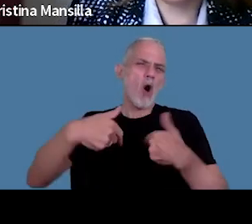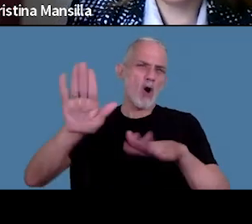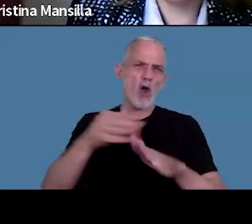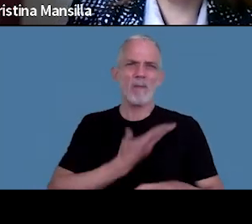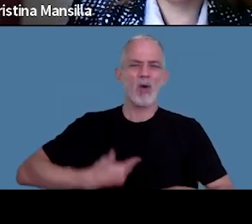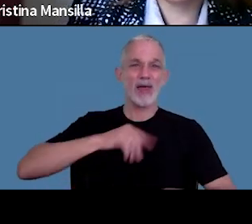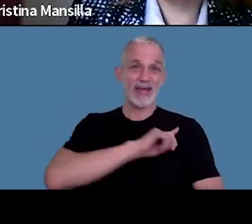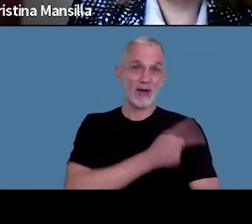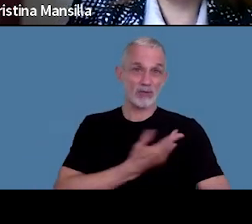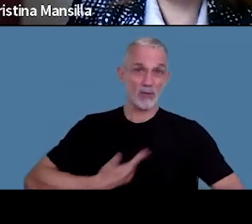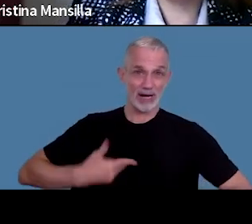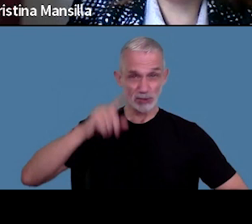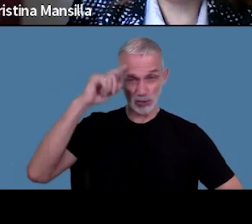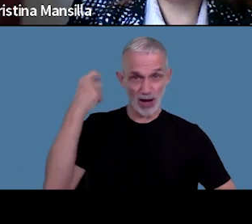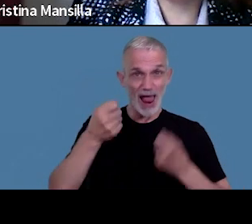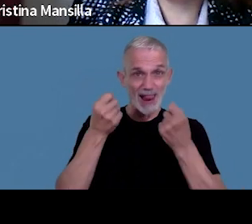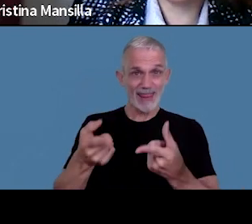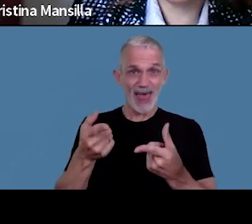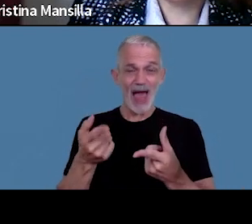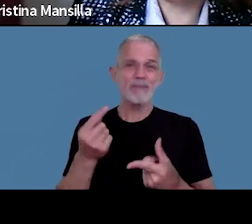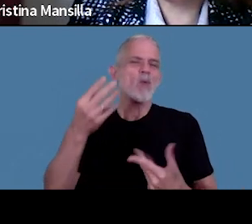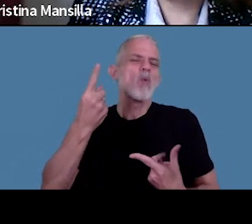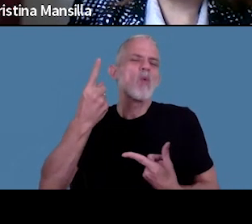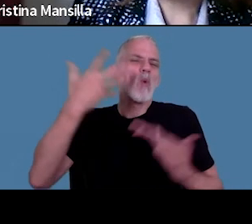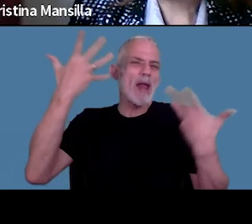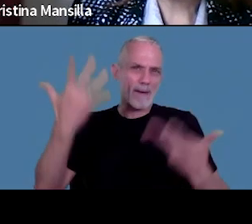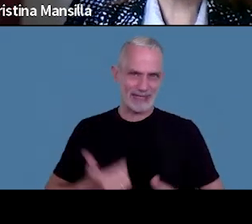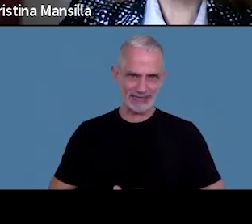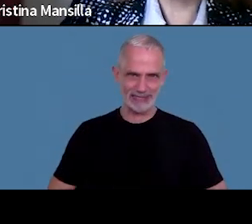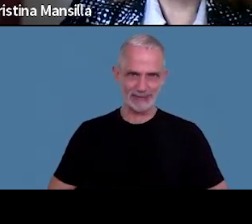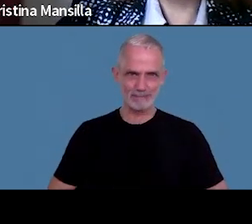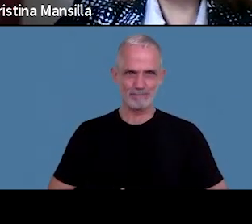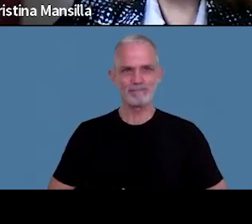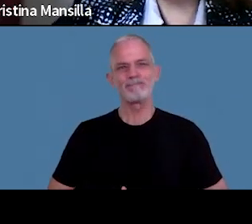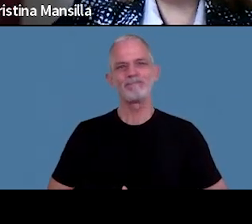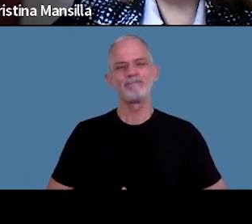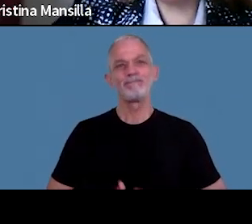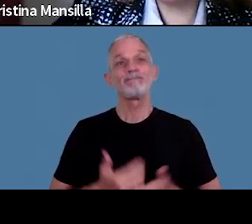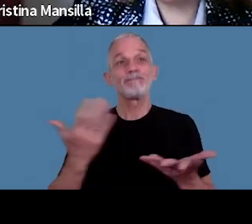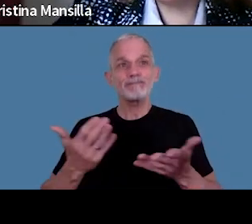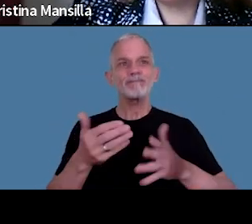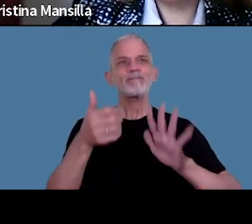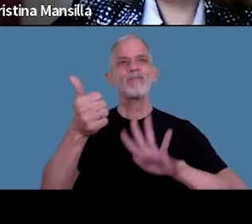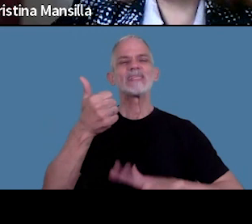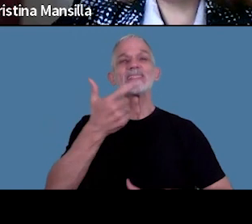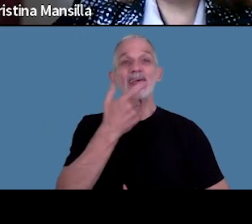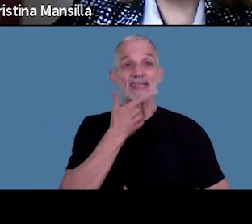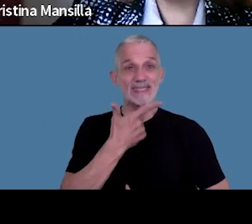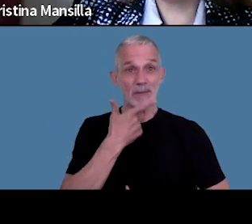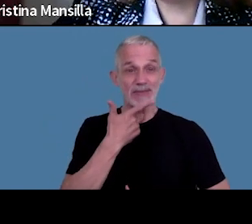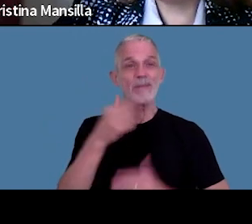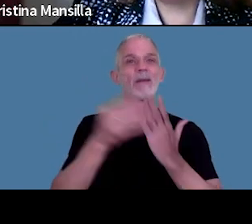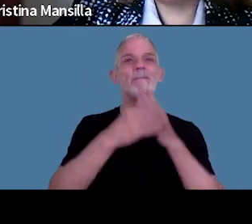ejecutivo nacional de forma excepcional el 6 de septiembre el